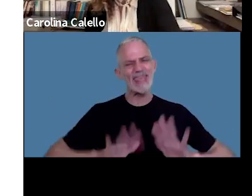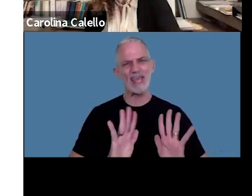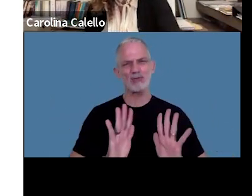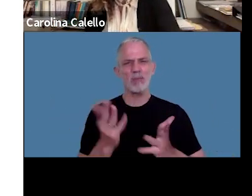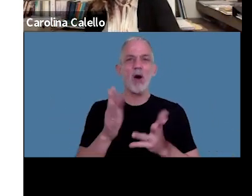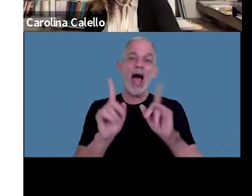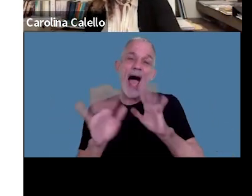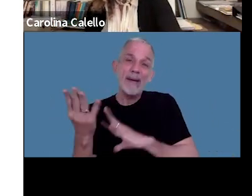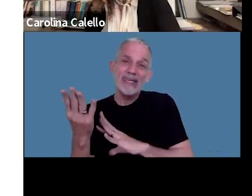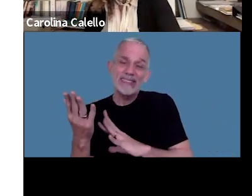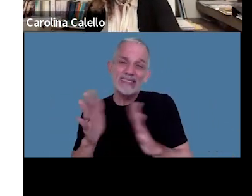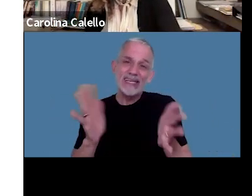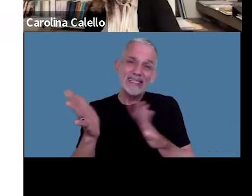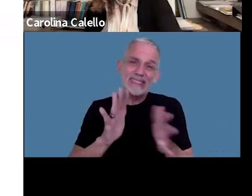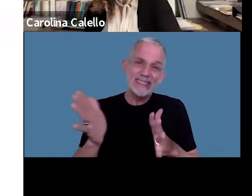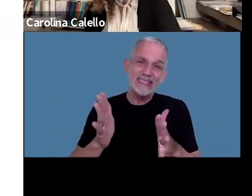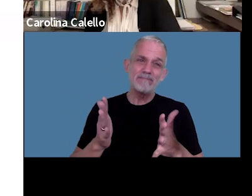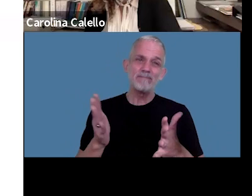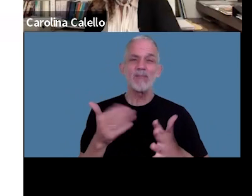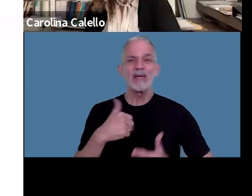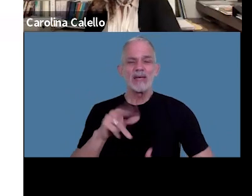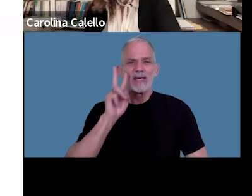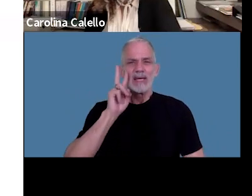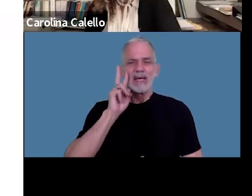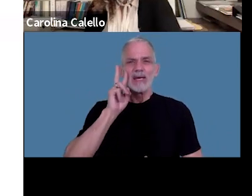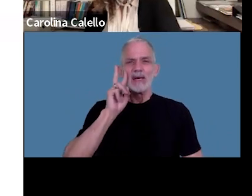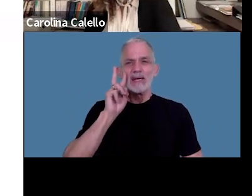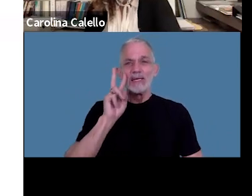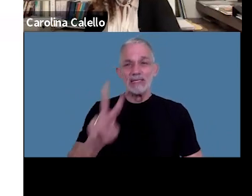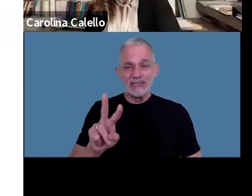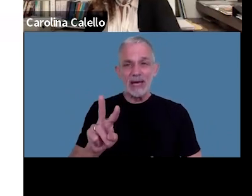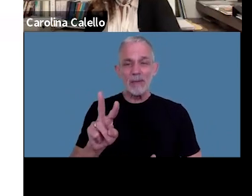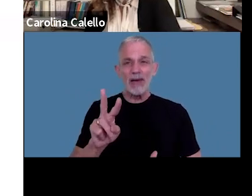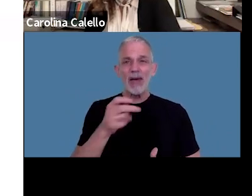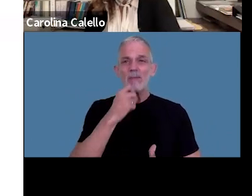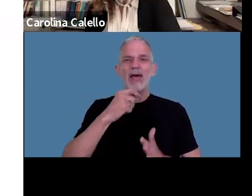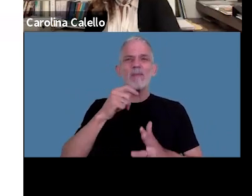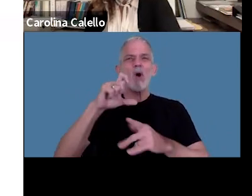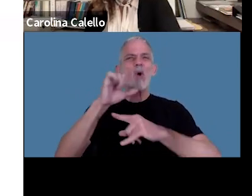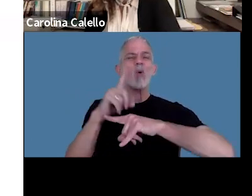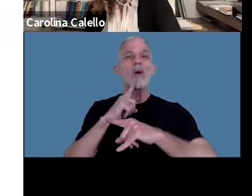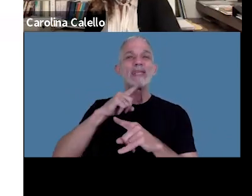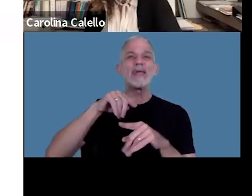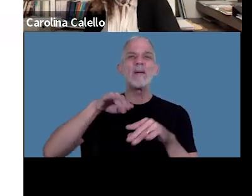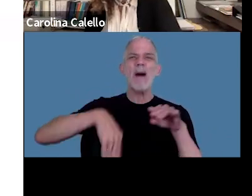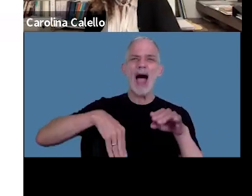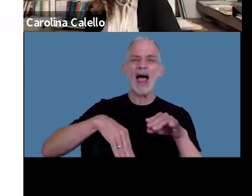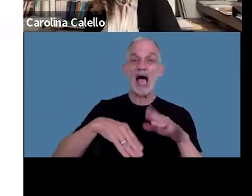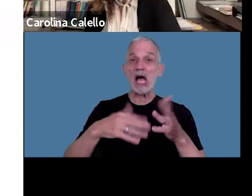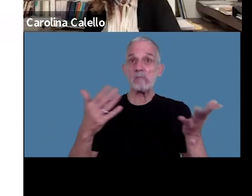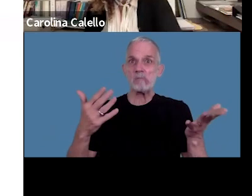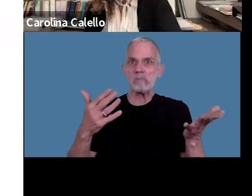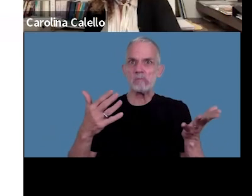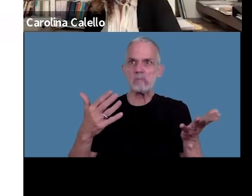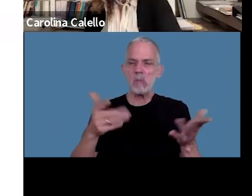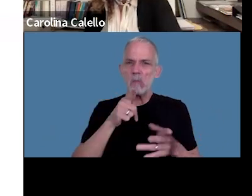algunas veces se observa sobre todo en baja de quit a mí me ha tocado intervenir supuestos